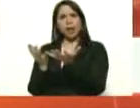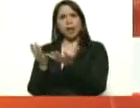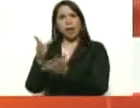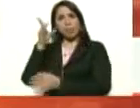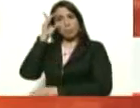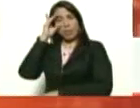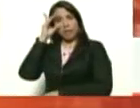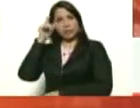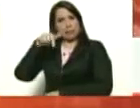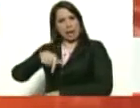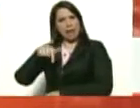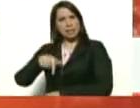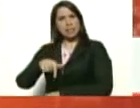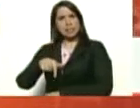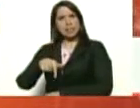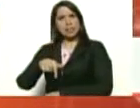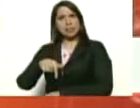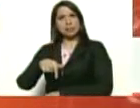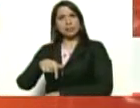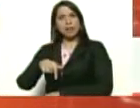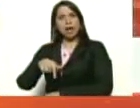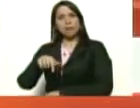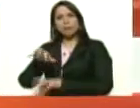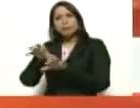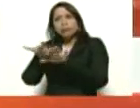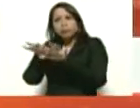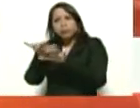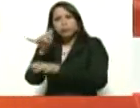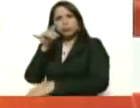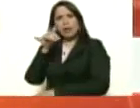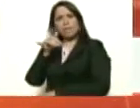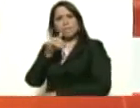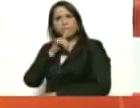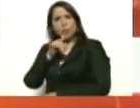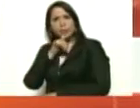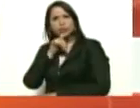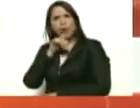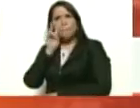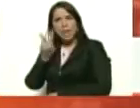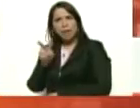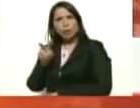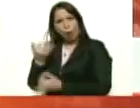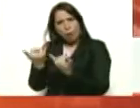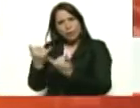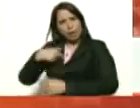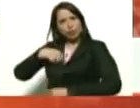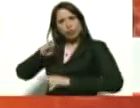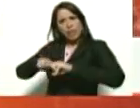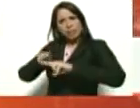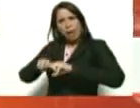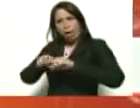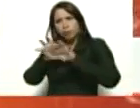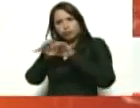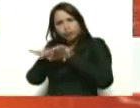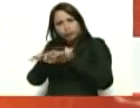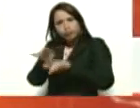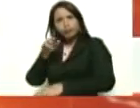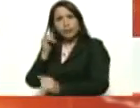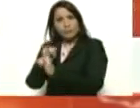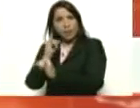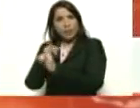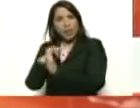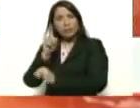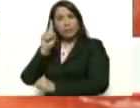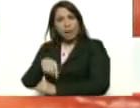en la página World Meter Info, en esta página, que también consulta Jorge